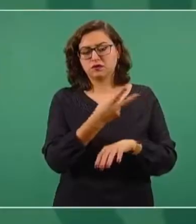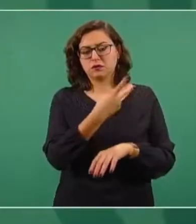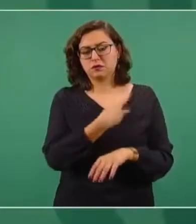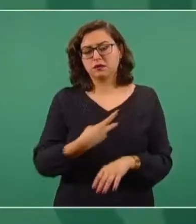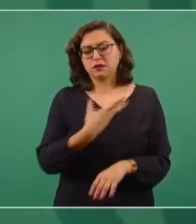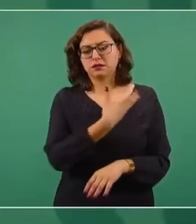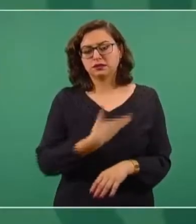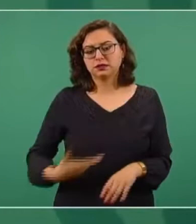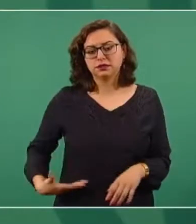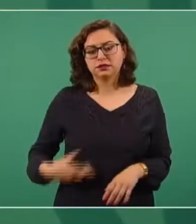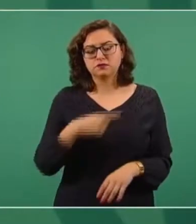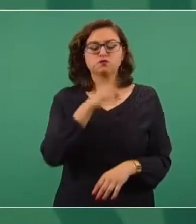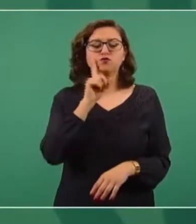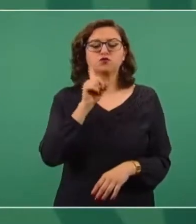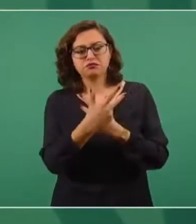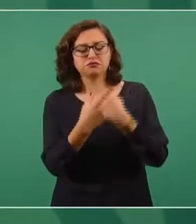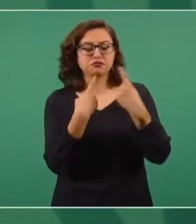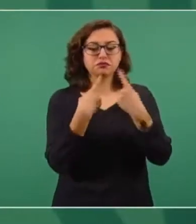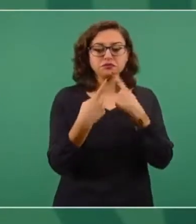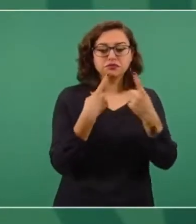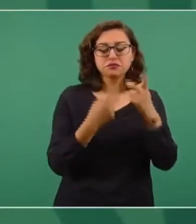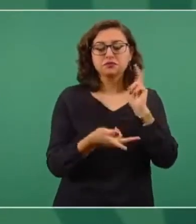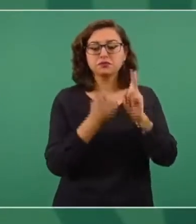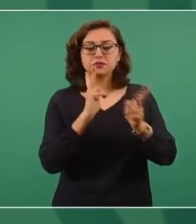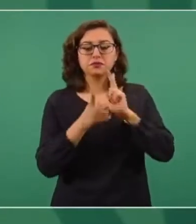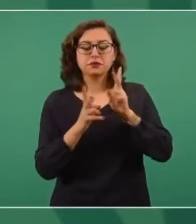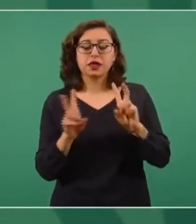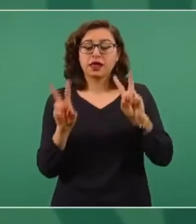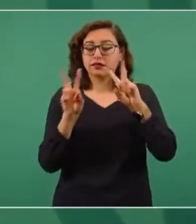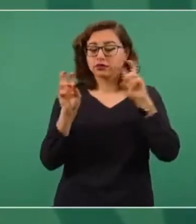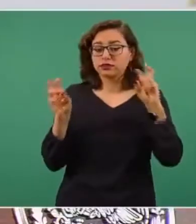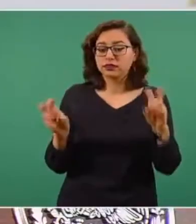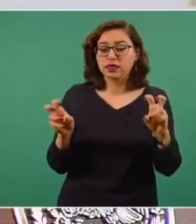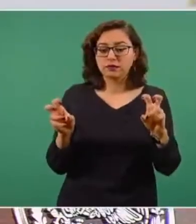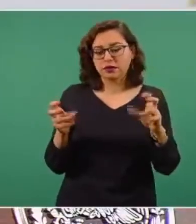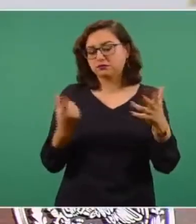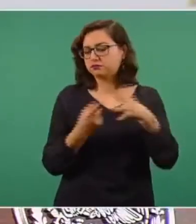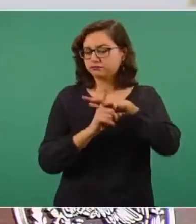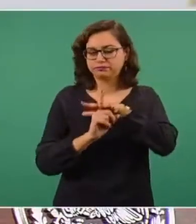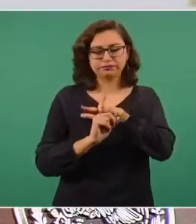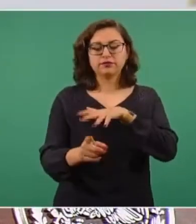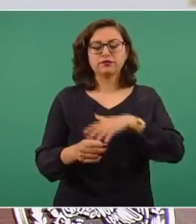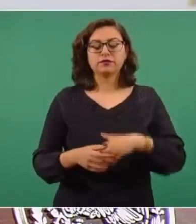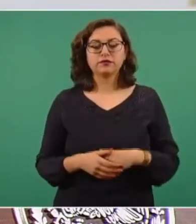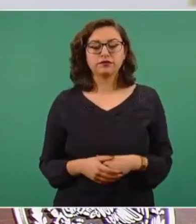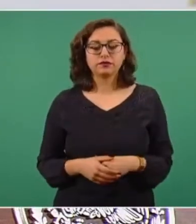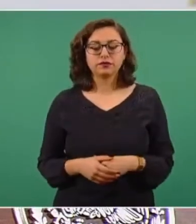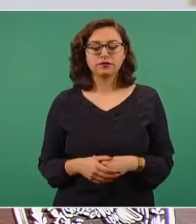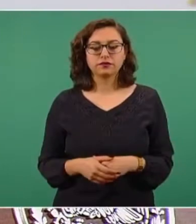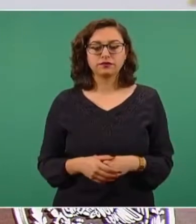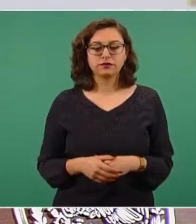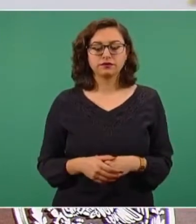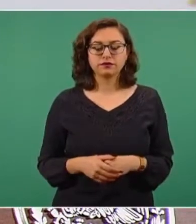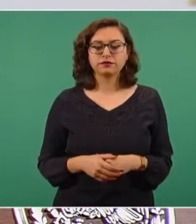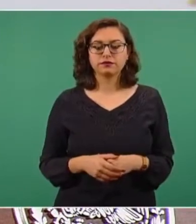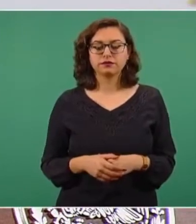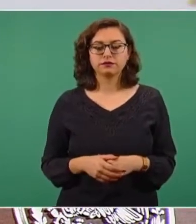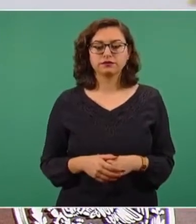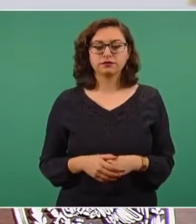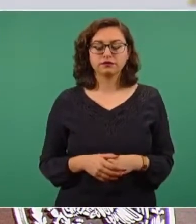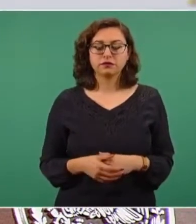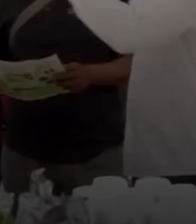La señora Kamala Harris, el tema es la migración y las